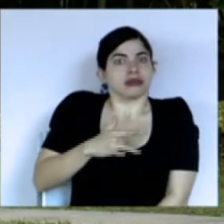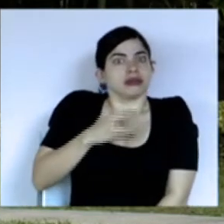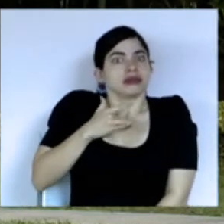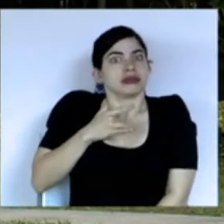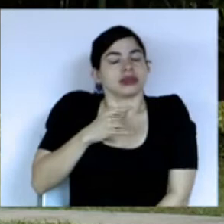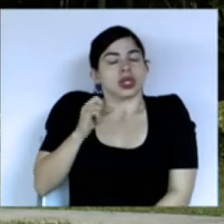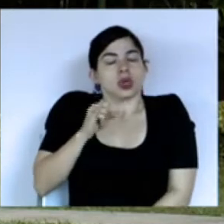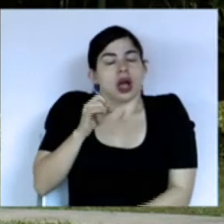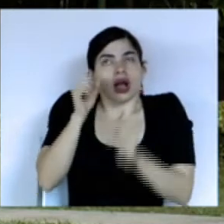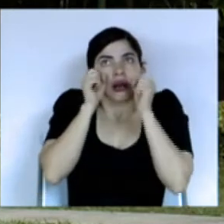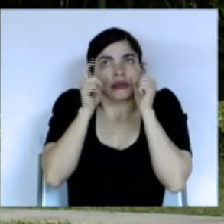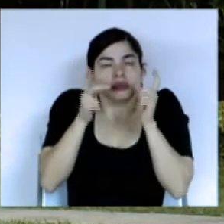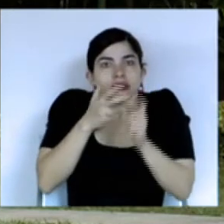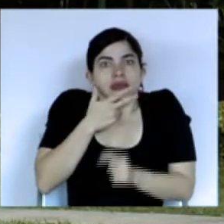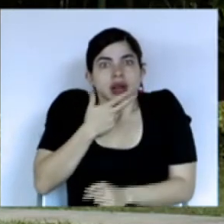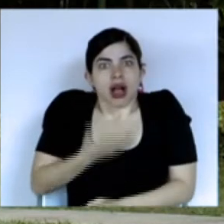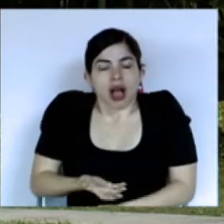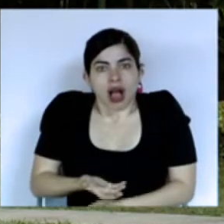estupefacción